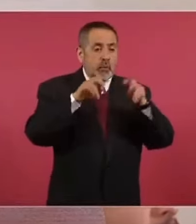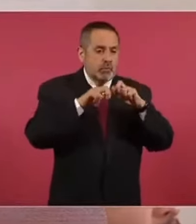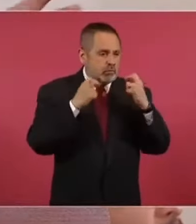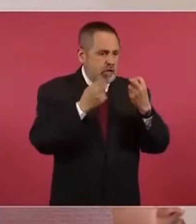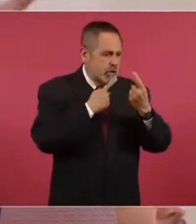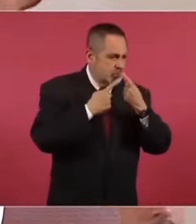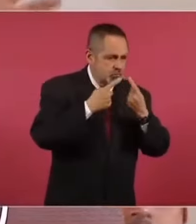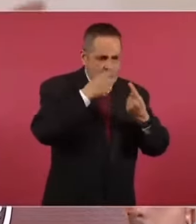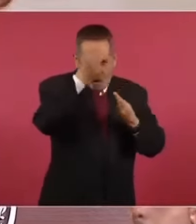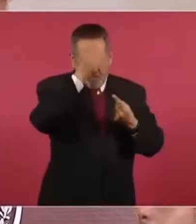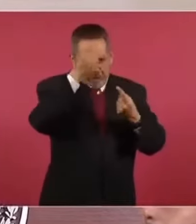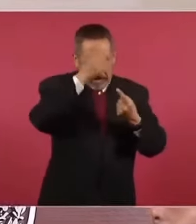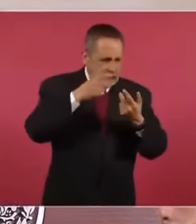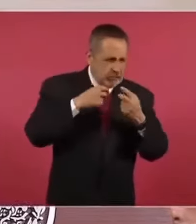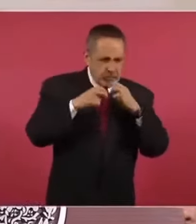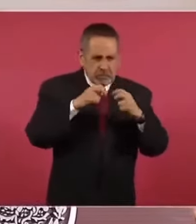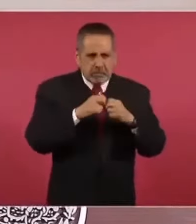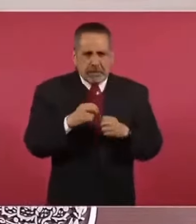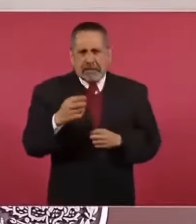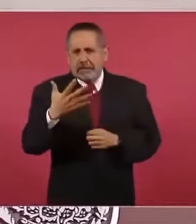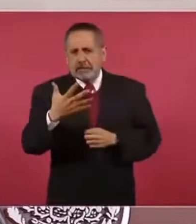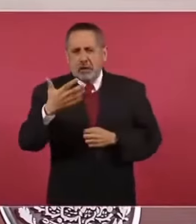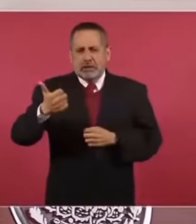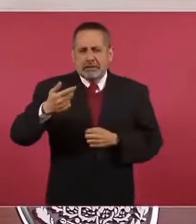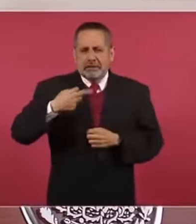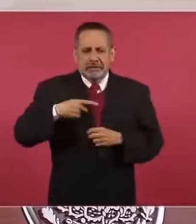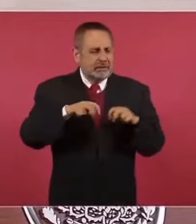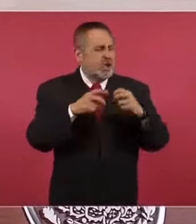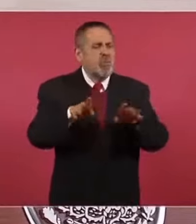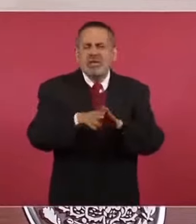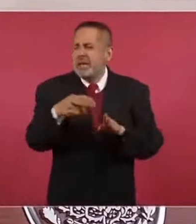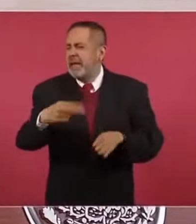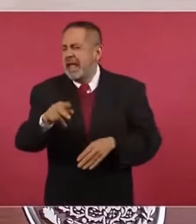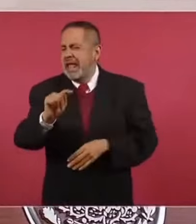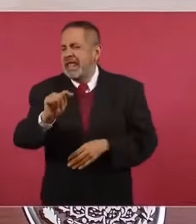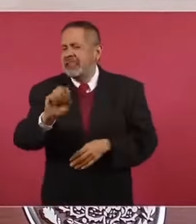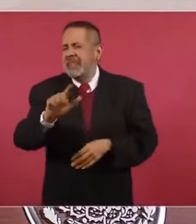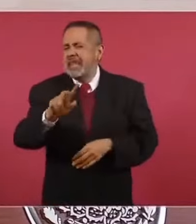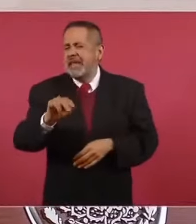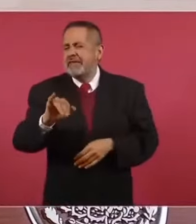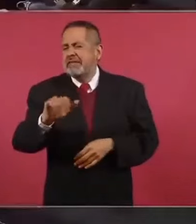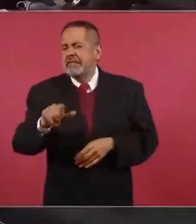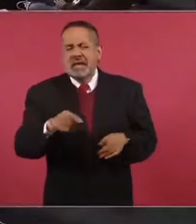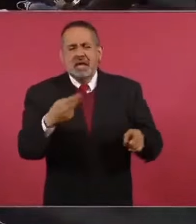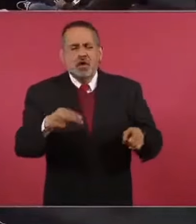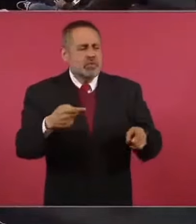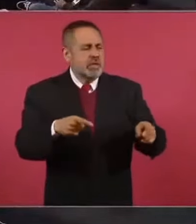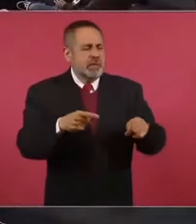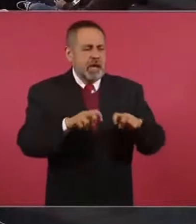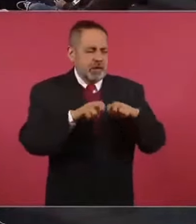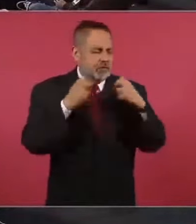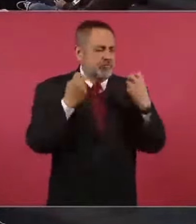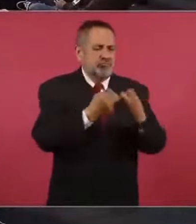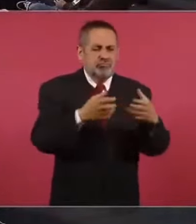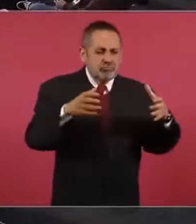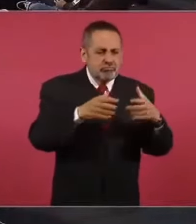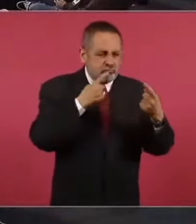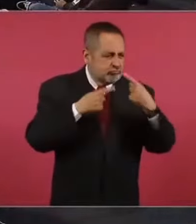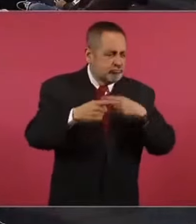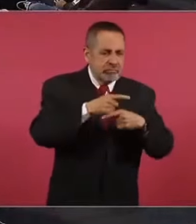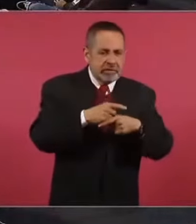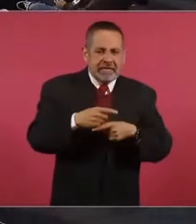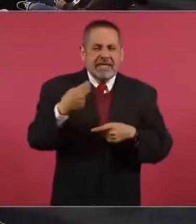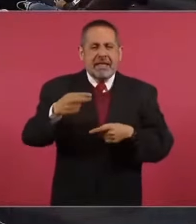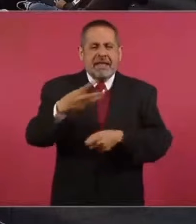Cinco, seis. ¿Cómo se llama el de Televisa? El programa de... Tercer